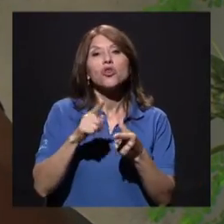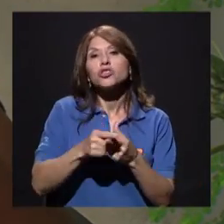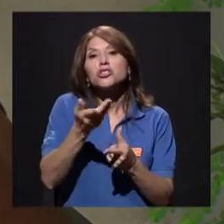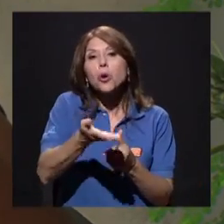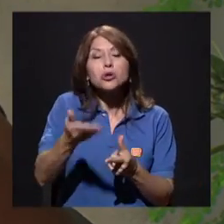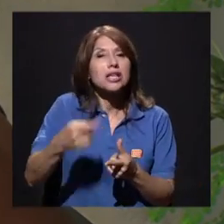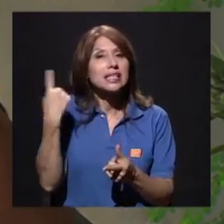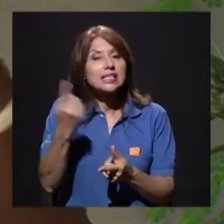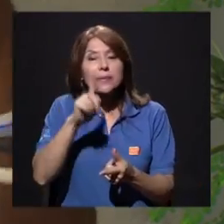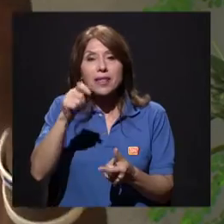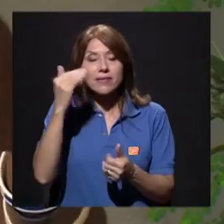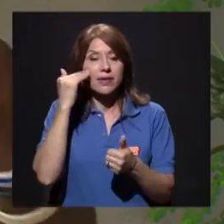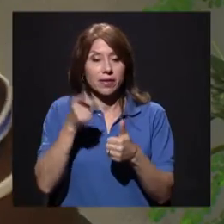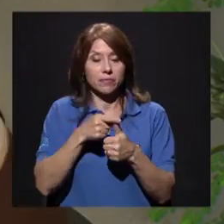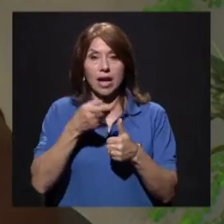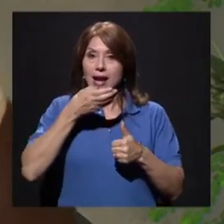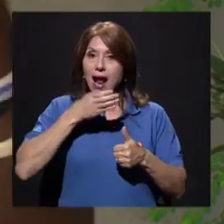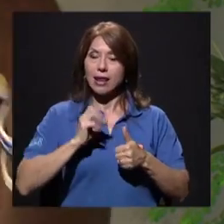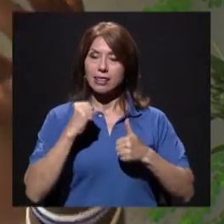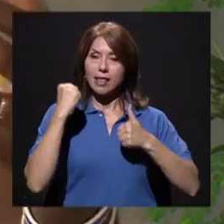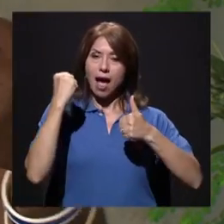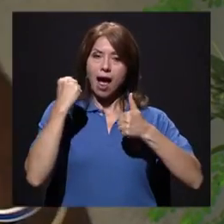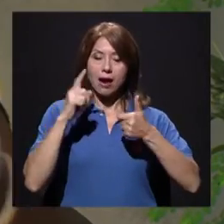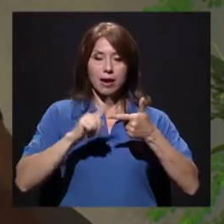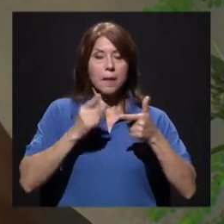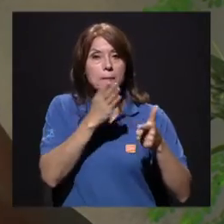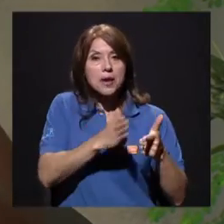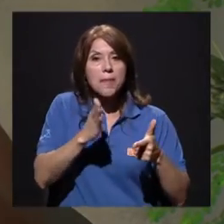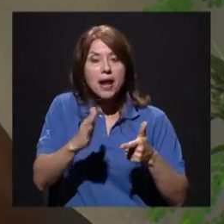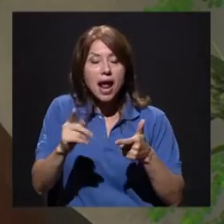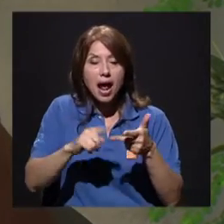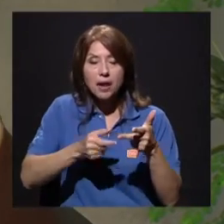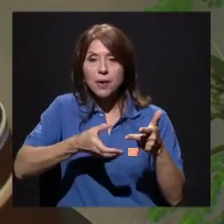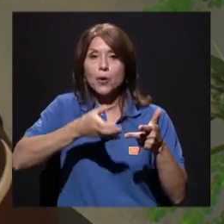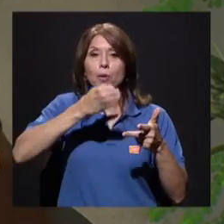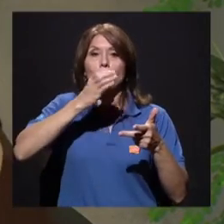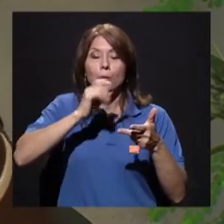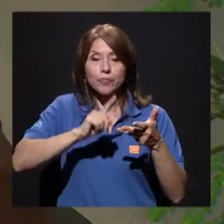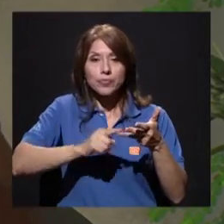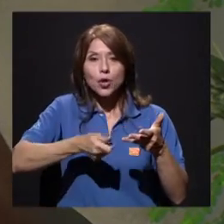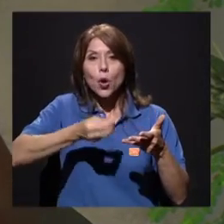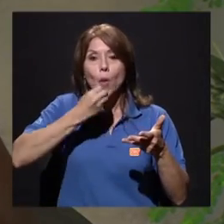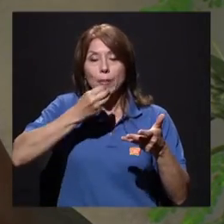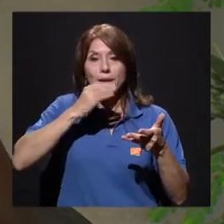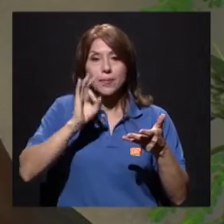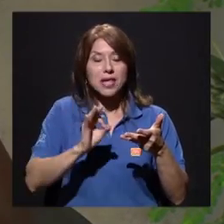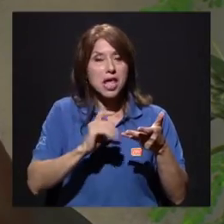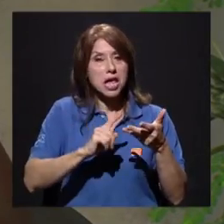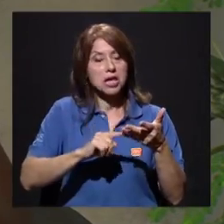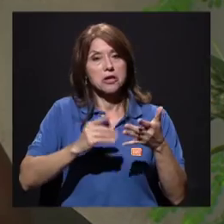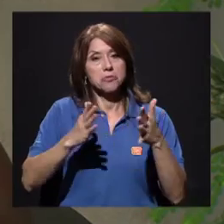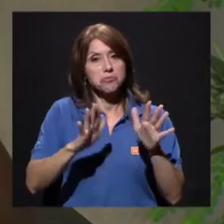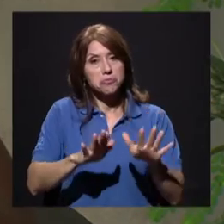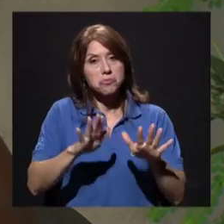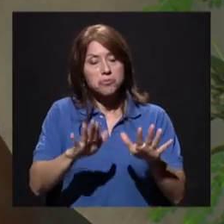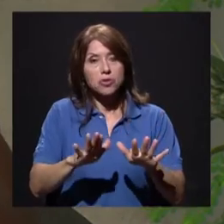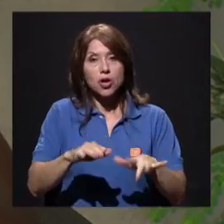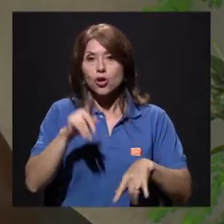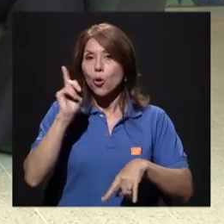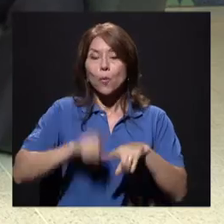calentar, prepararme al final, hidratarme, comer bien. Bien, esas son cosas que no podemos dejar de un lado.